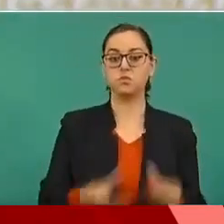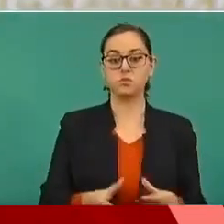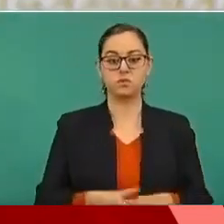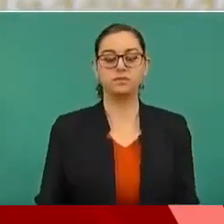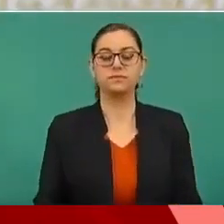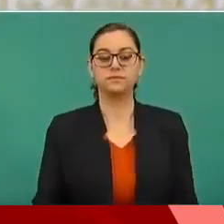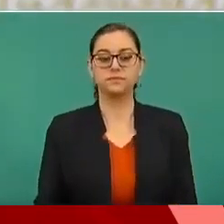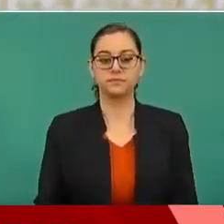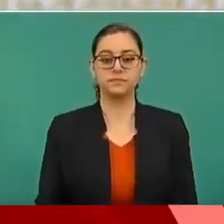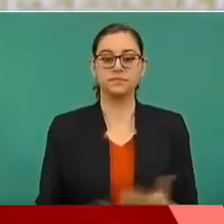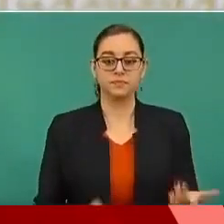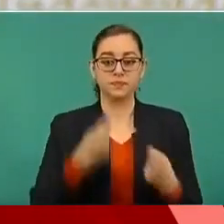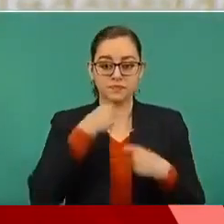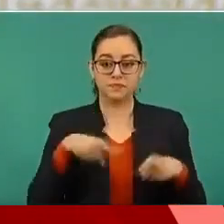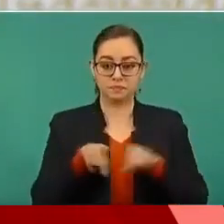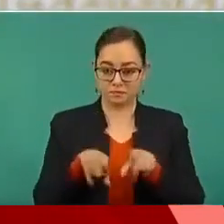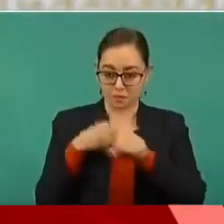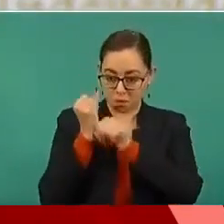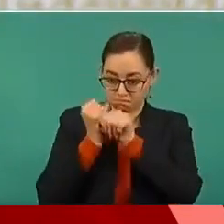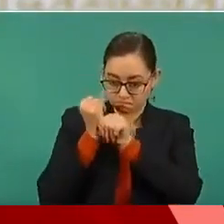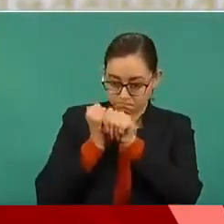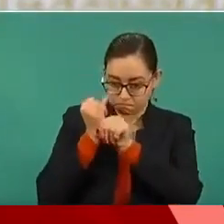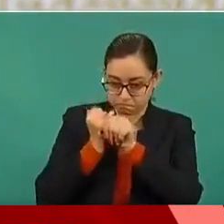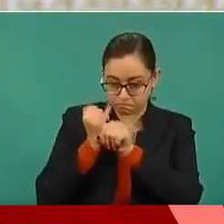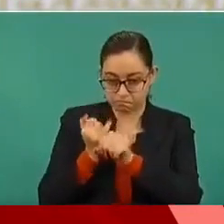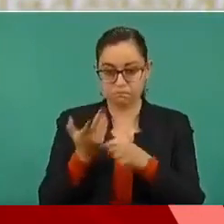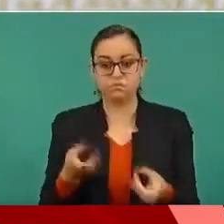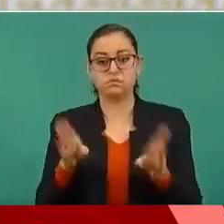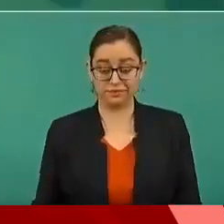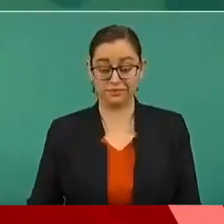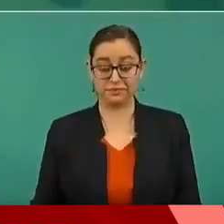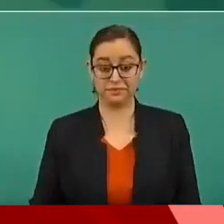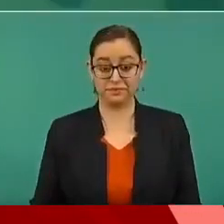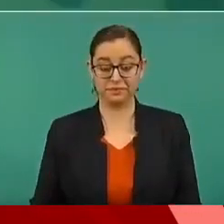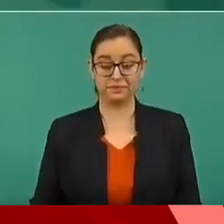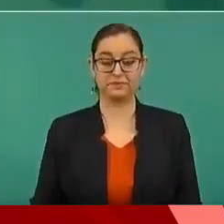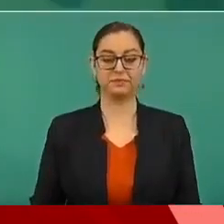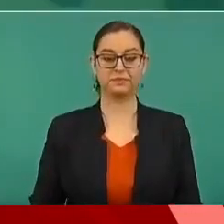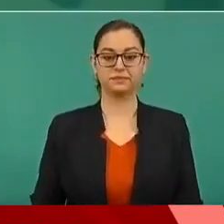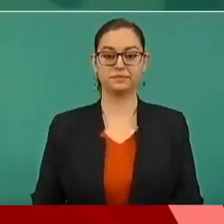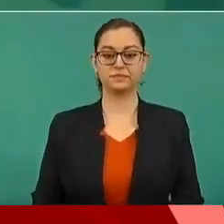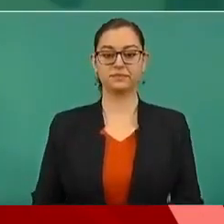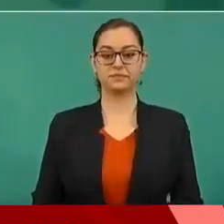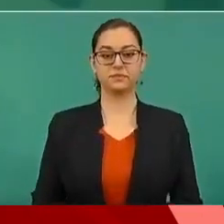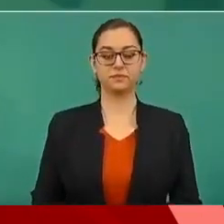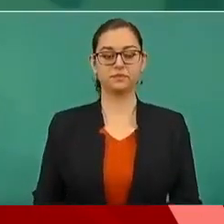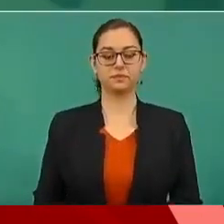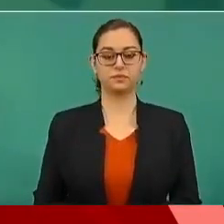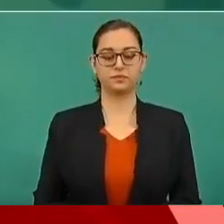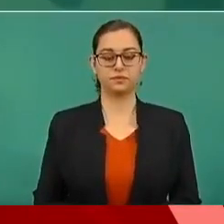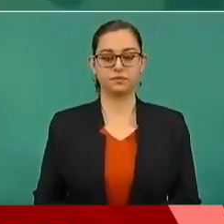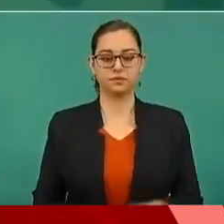investigadores están teniendo acceso. Lo han solicitado los de la